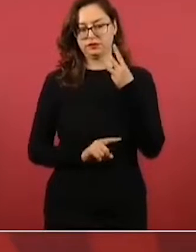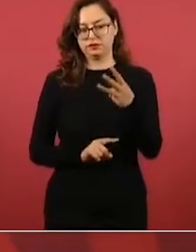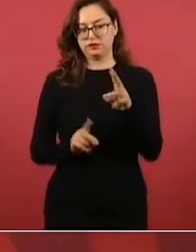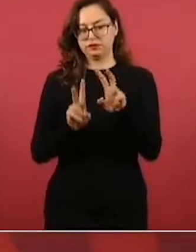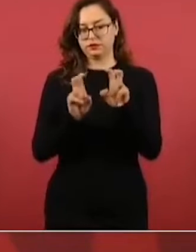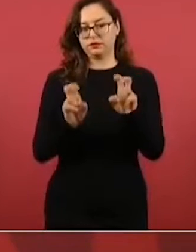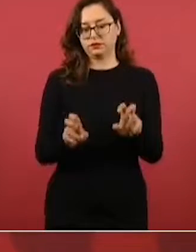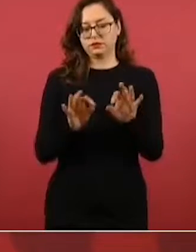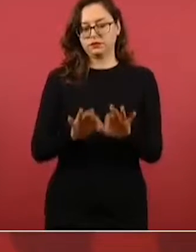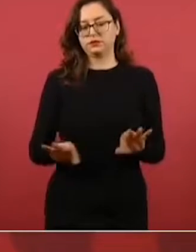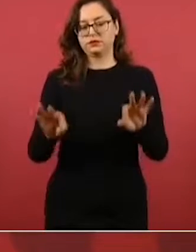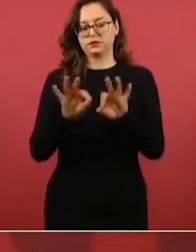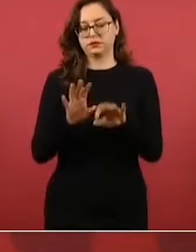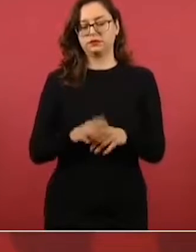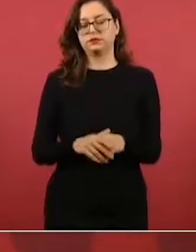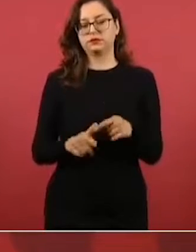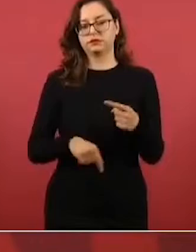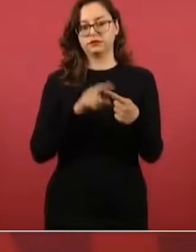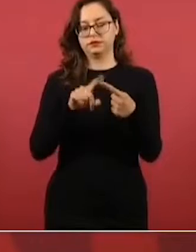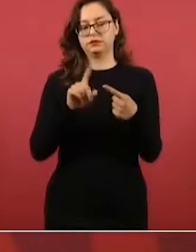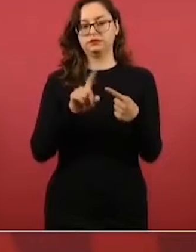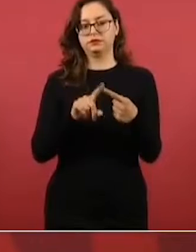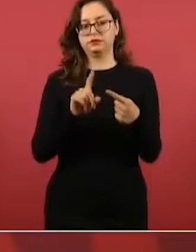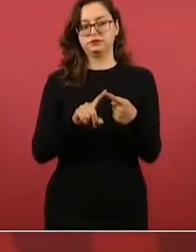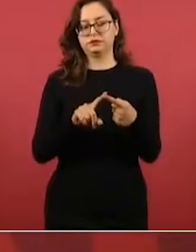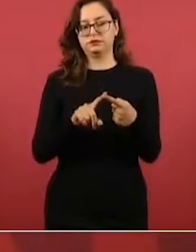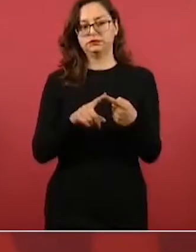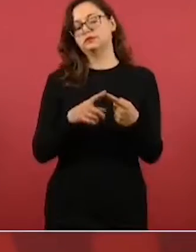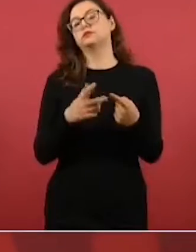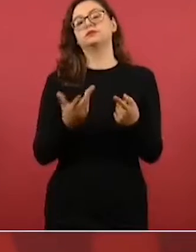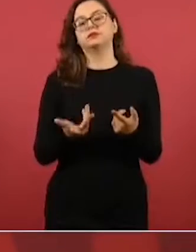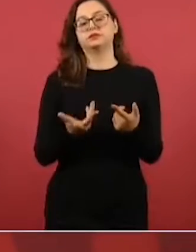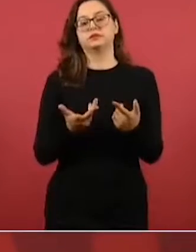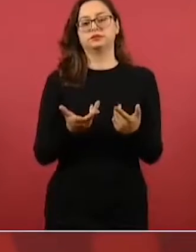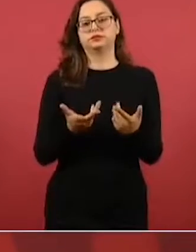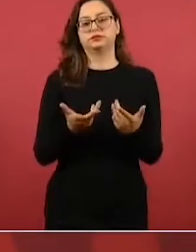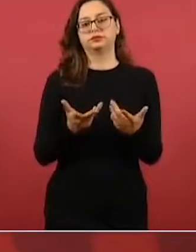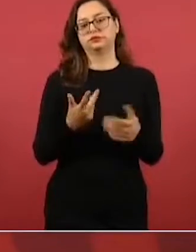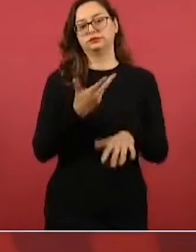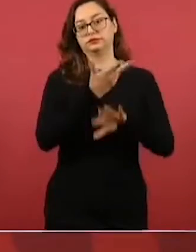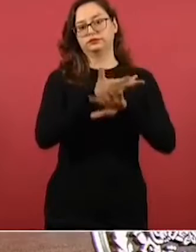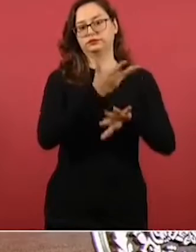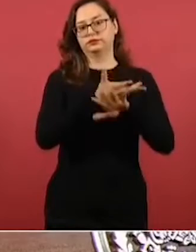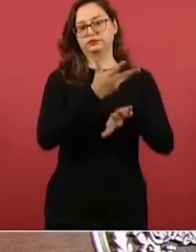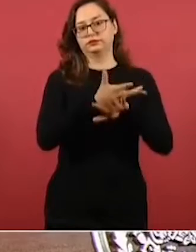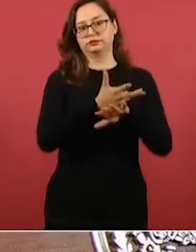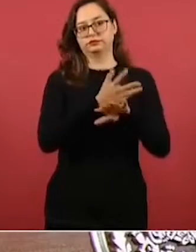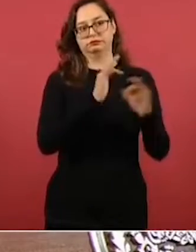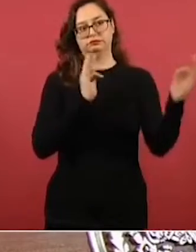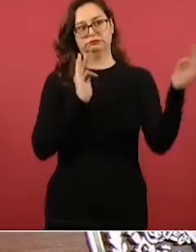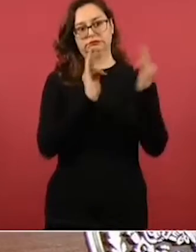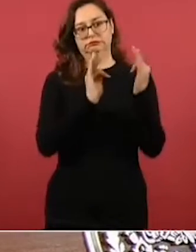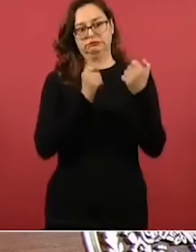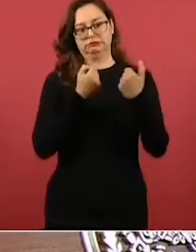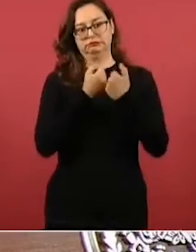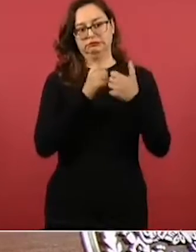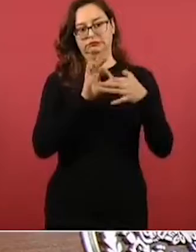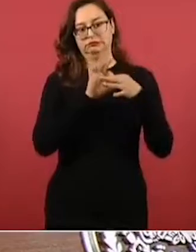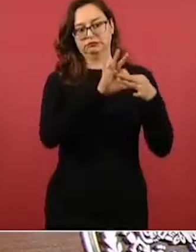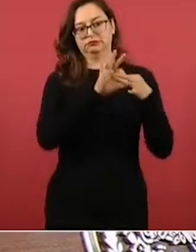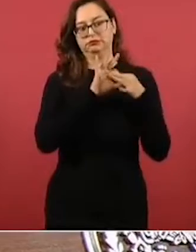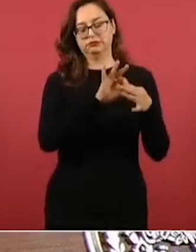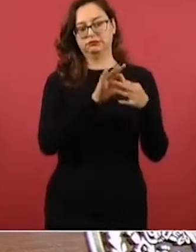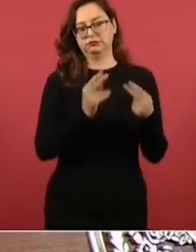Analytics hace apenas unos días. En la conferencia matutina de Palacio Nacional, López Obrador dejó en claro que hasta en